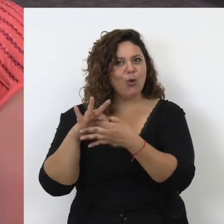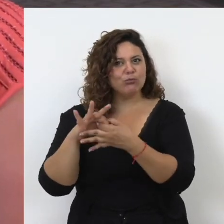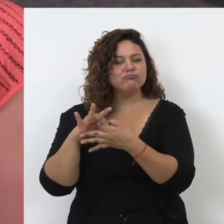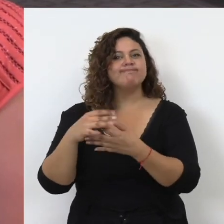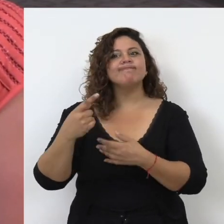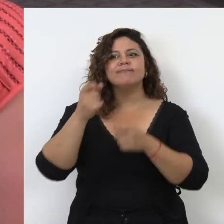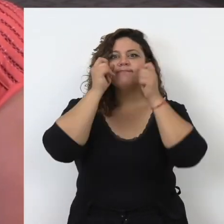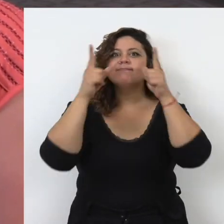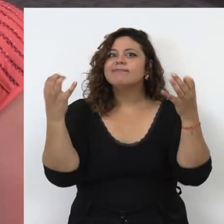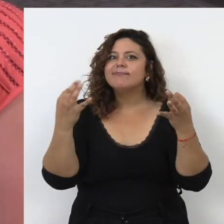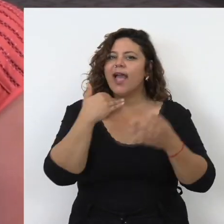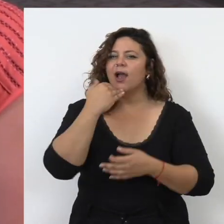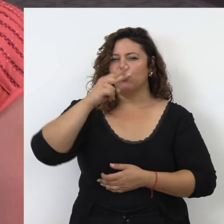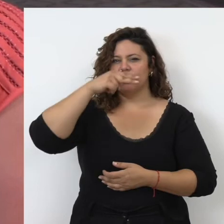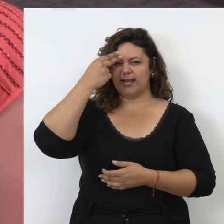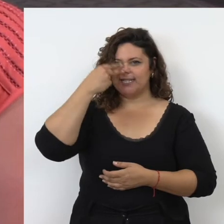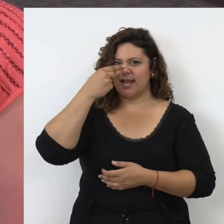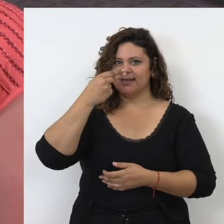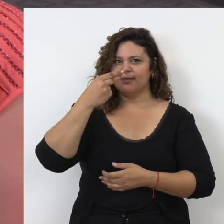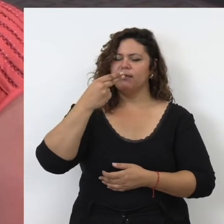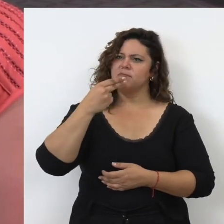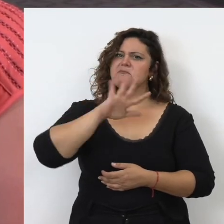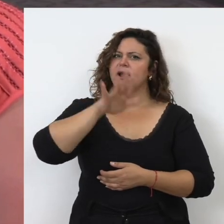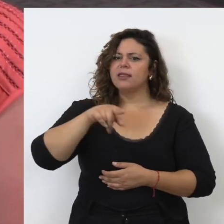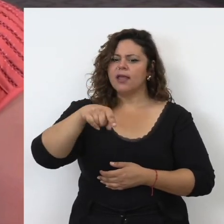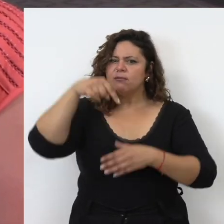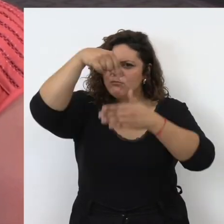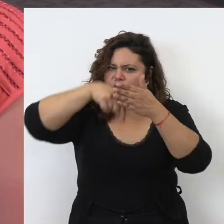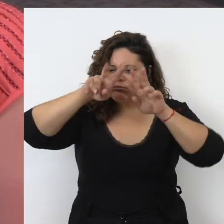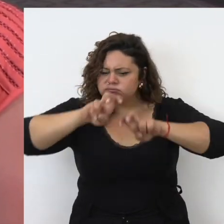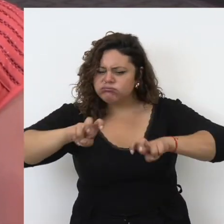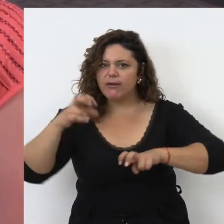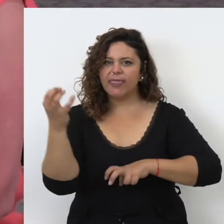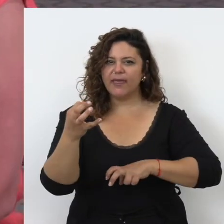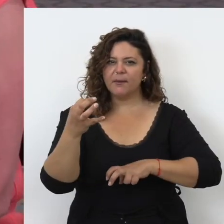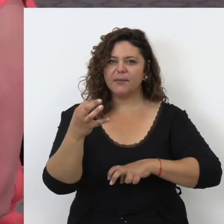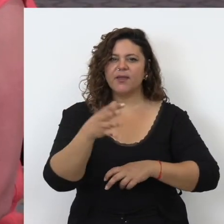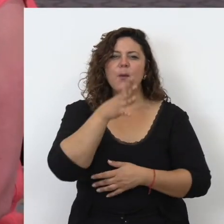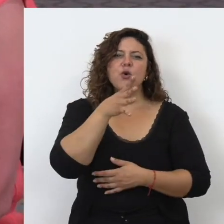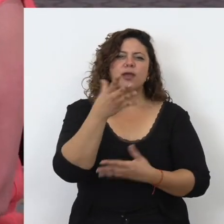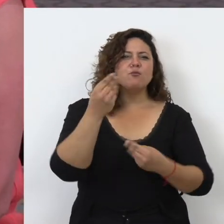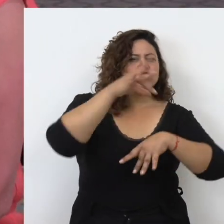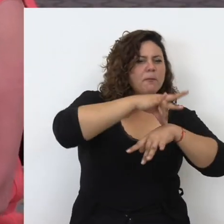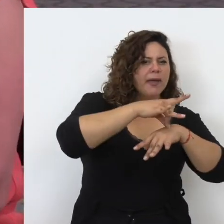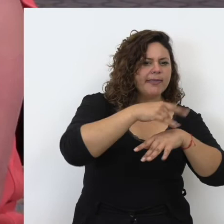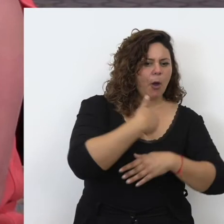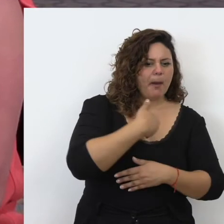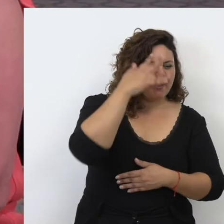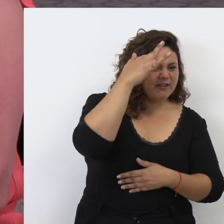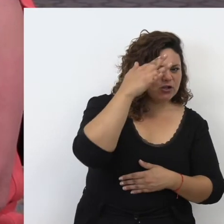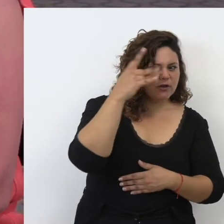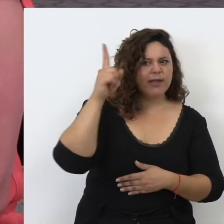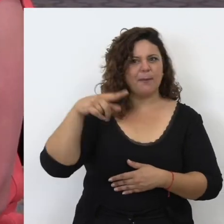pues hemos encontrado un fenómeno interesante que nos ha parecido digno de investigar porque hay tantos médicos que son